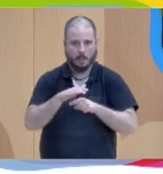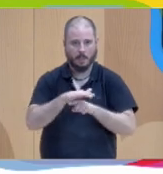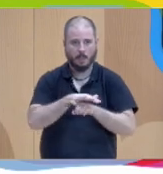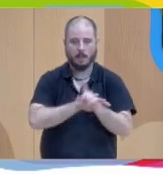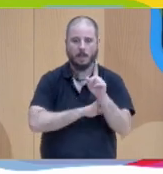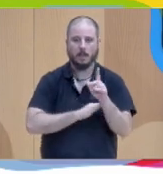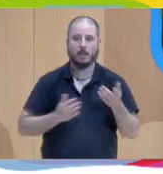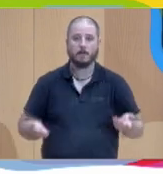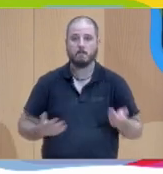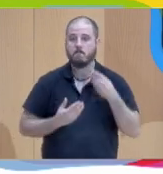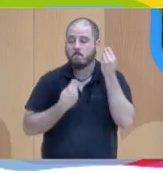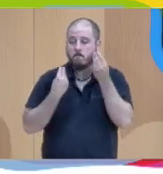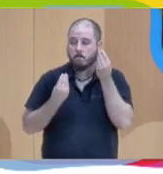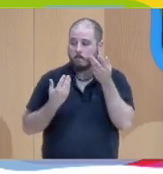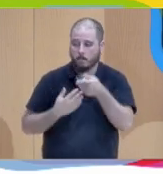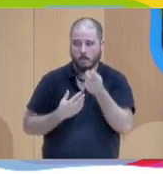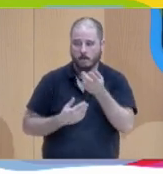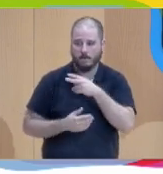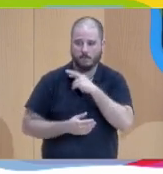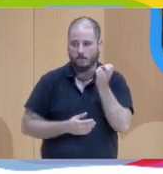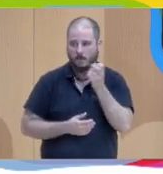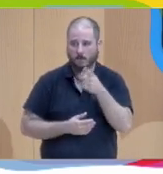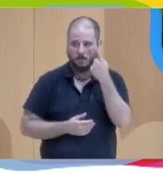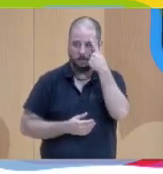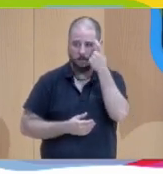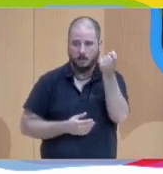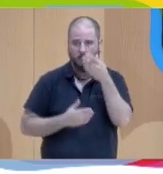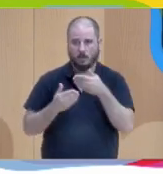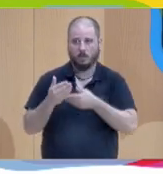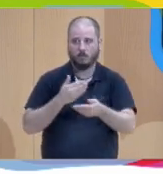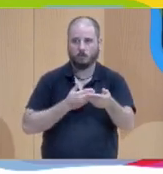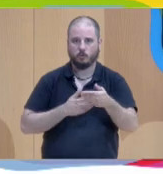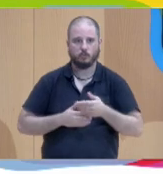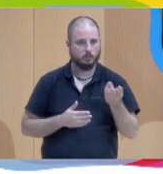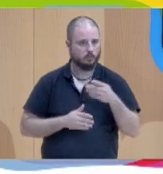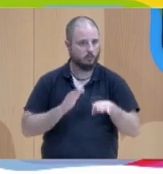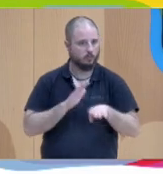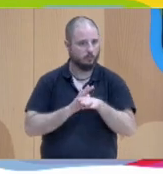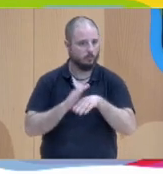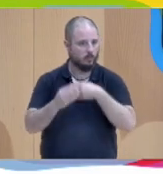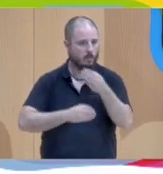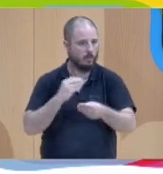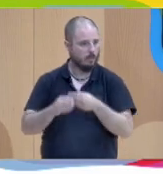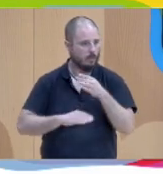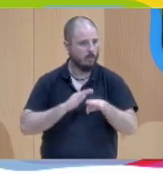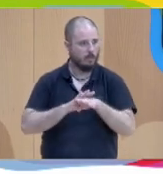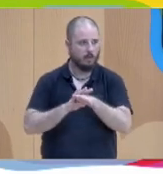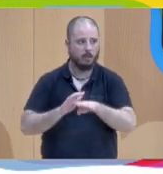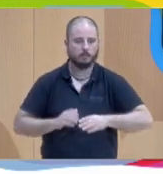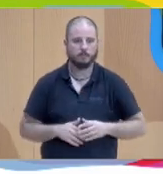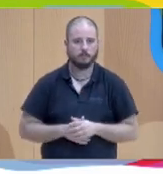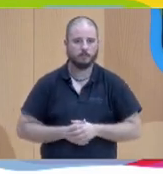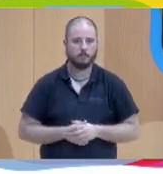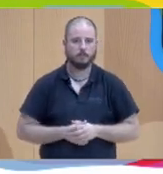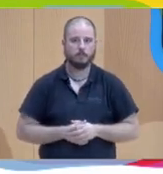Y eso me parece que hay que ponerlo en valor y hay que recordarlo también de cara al futuro y que se pueda seguir haciendo y que lo sigamos manteniendo. Para mantener eso me